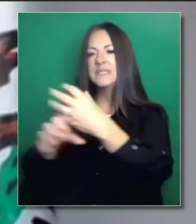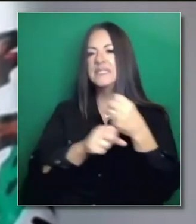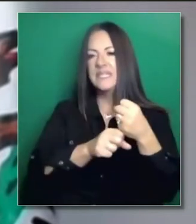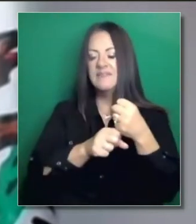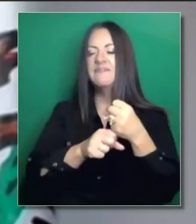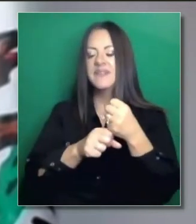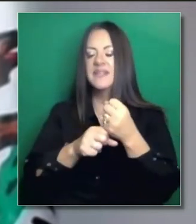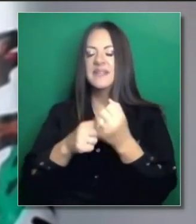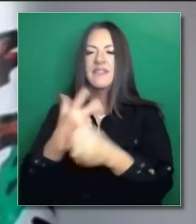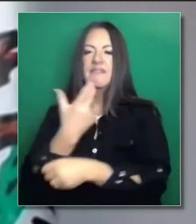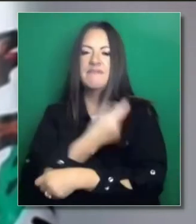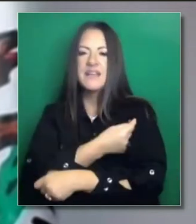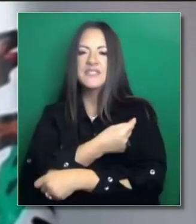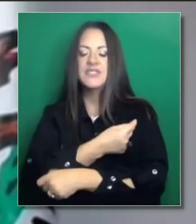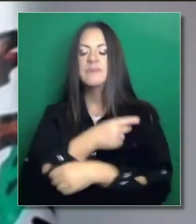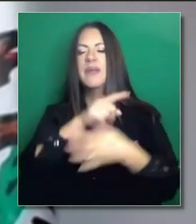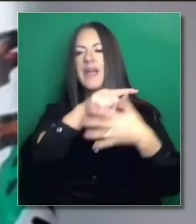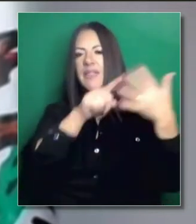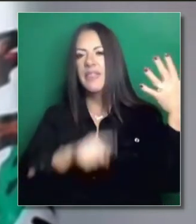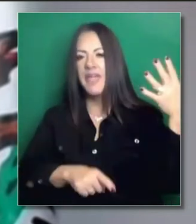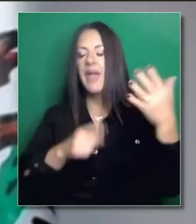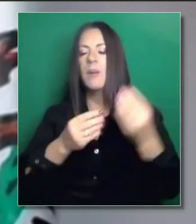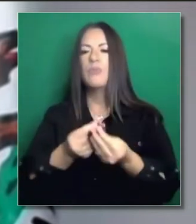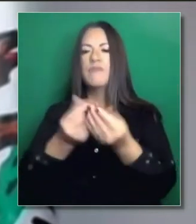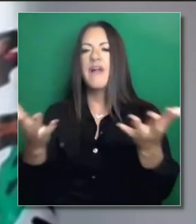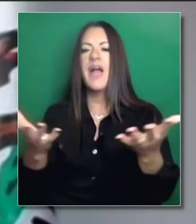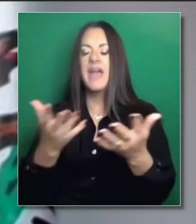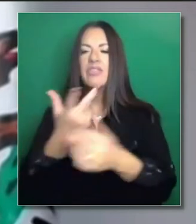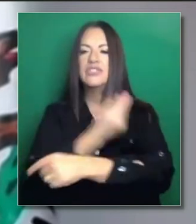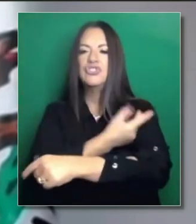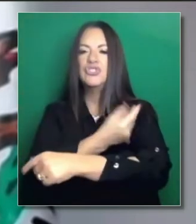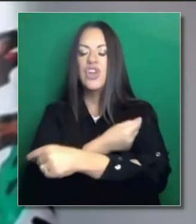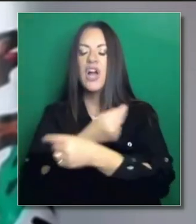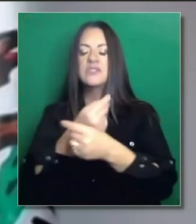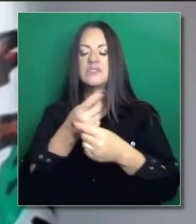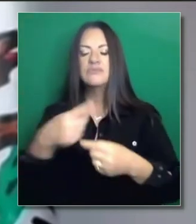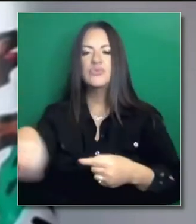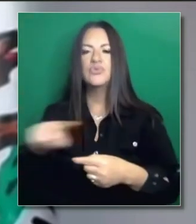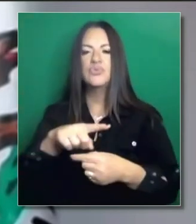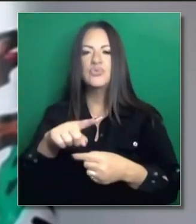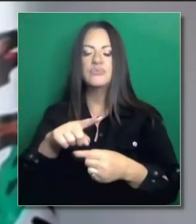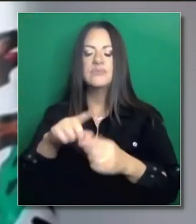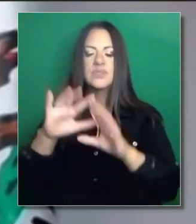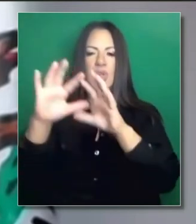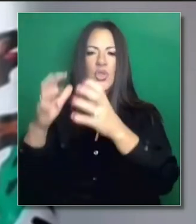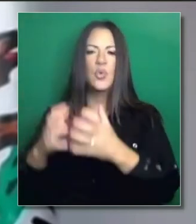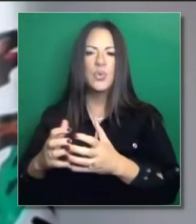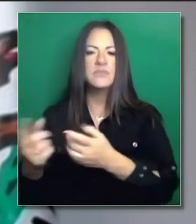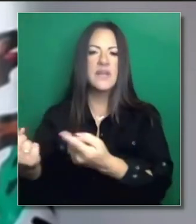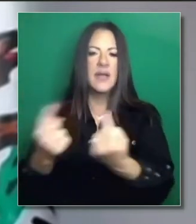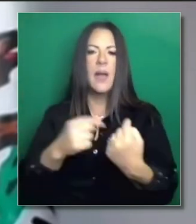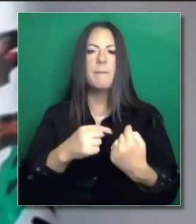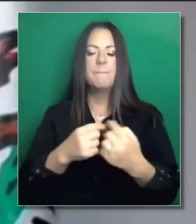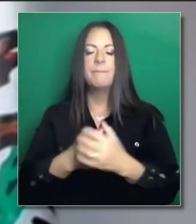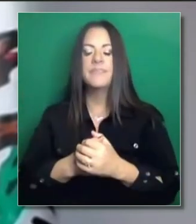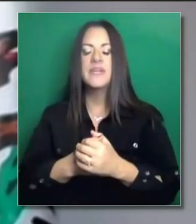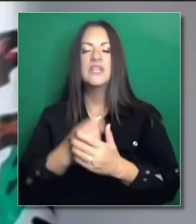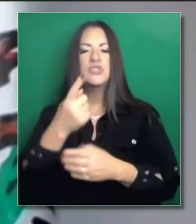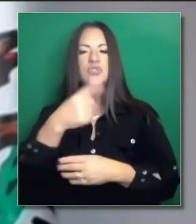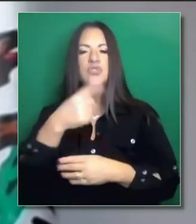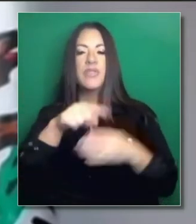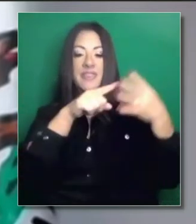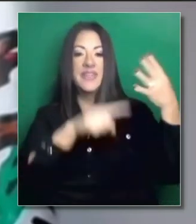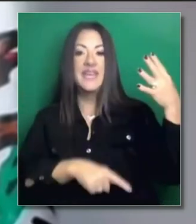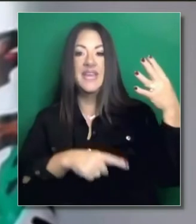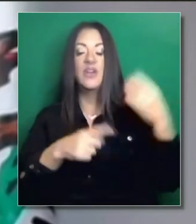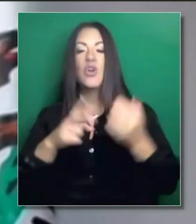federal o de los fabricantes que mandan la vacuna directamente a los hospitales, sino que en